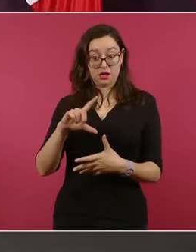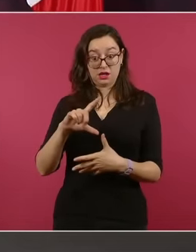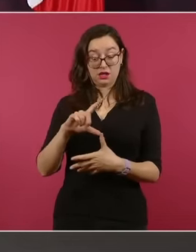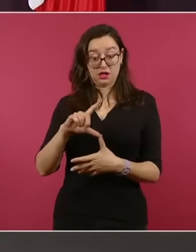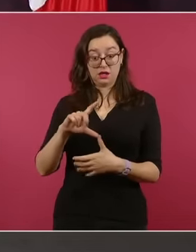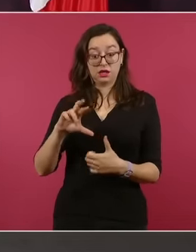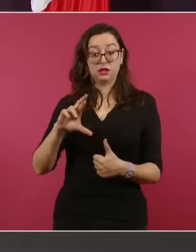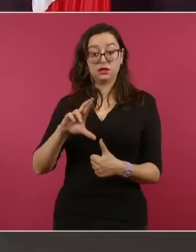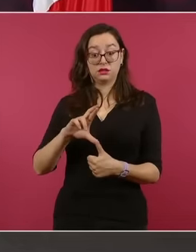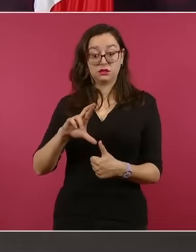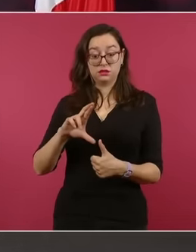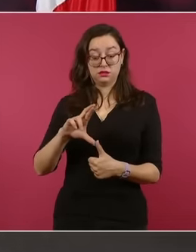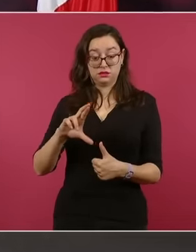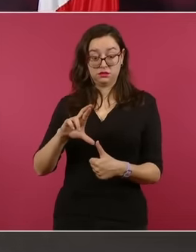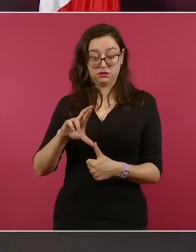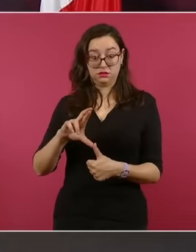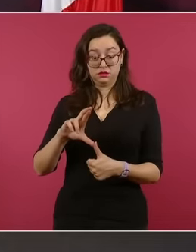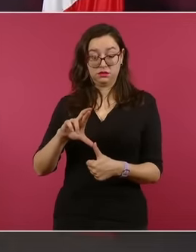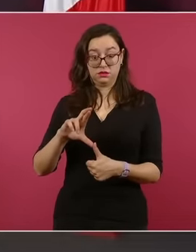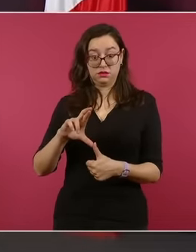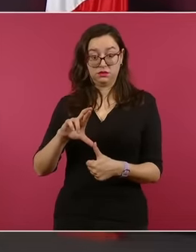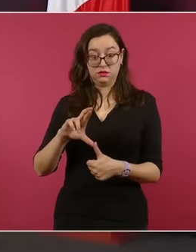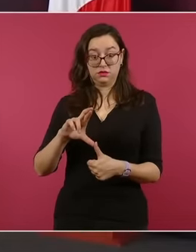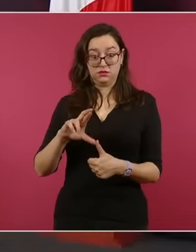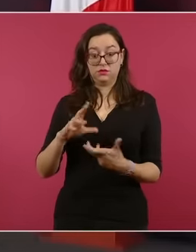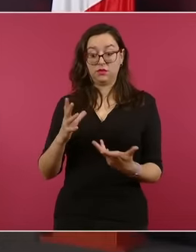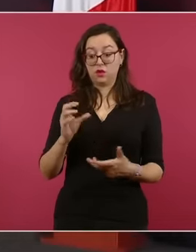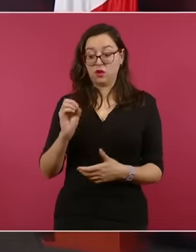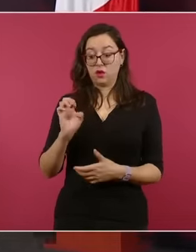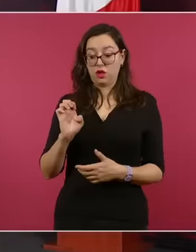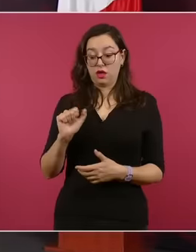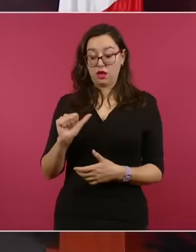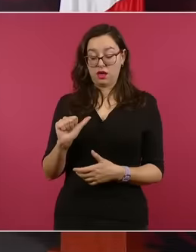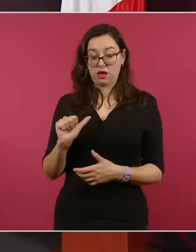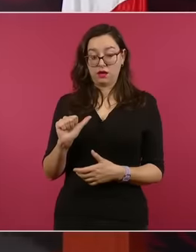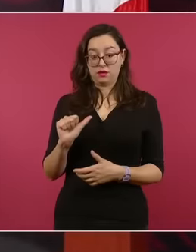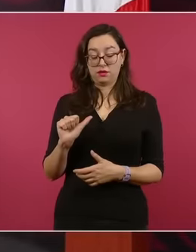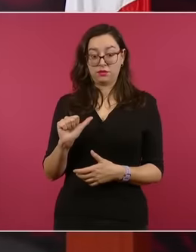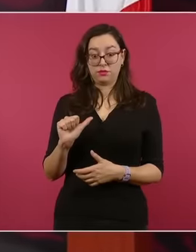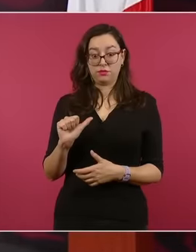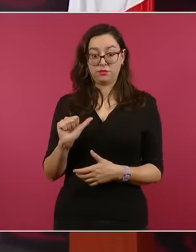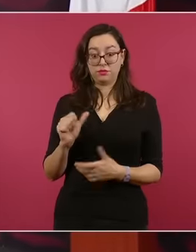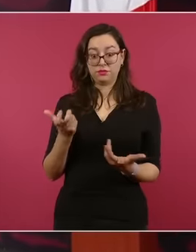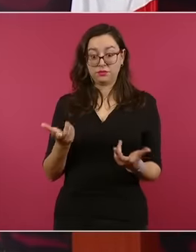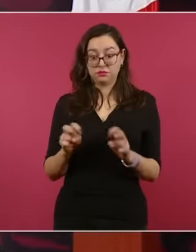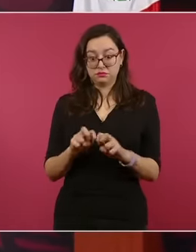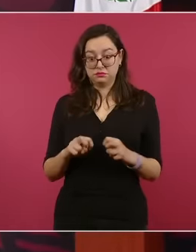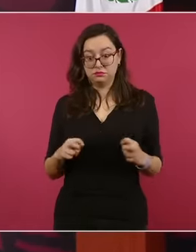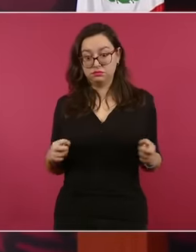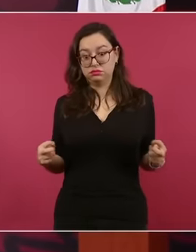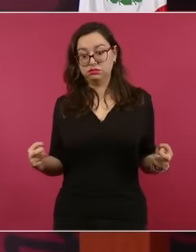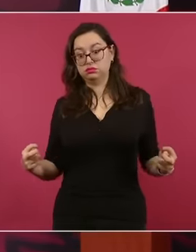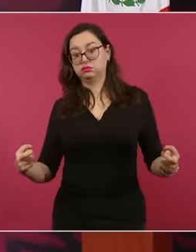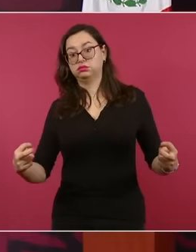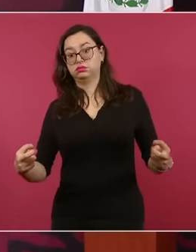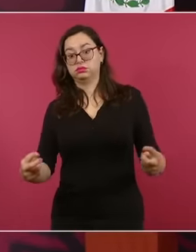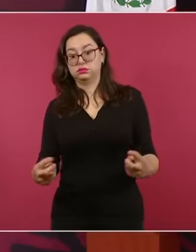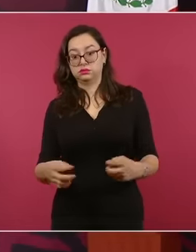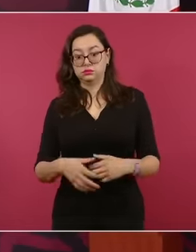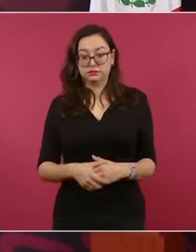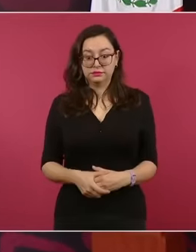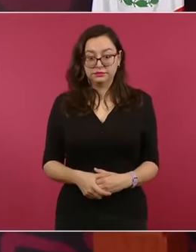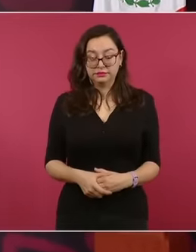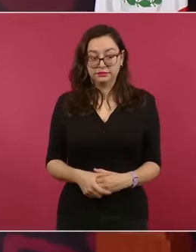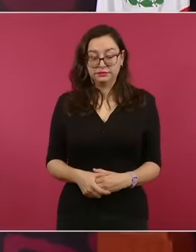en la OEA, pues todos los países, hasta